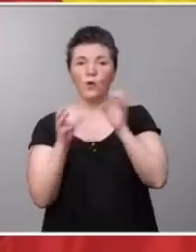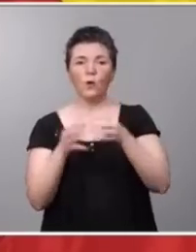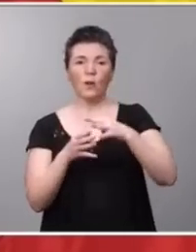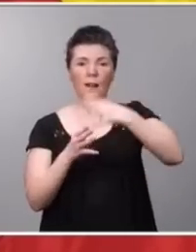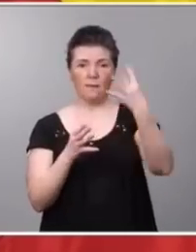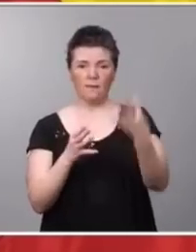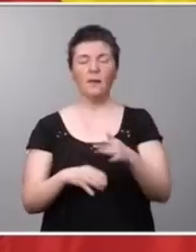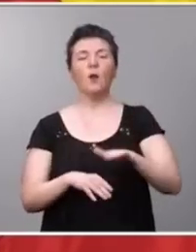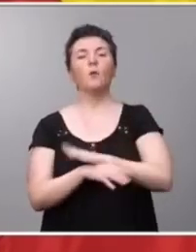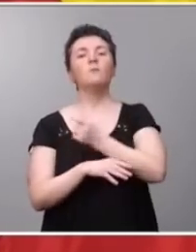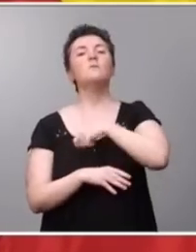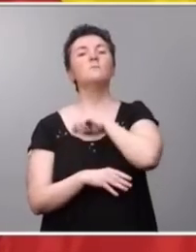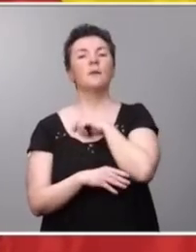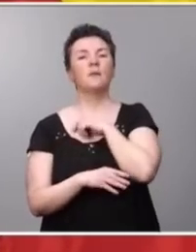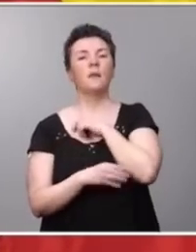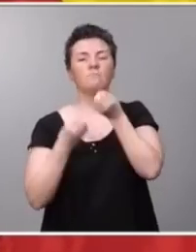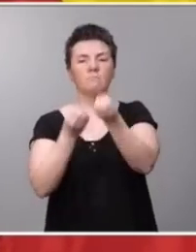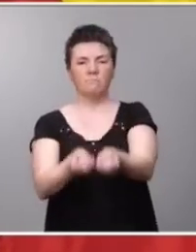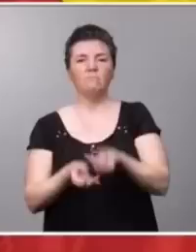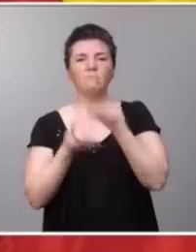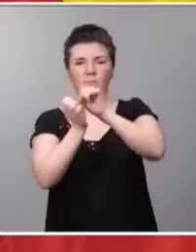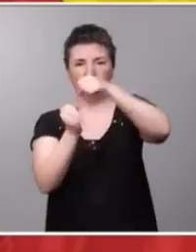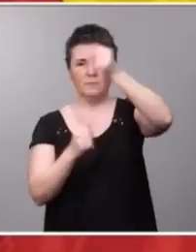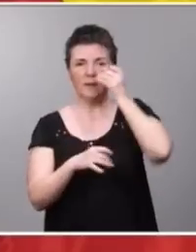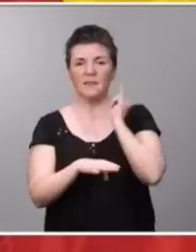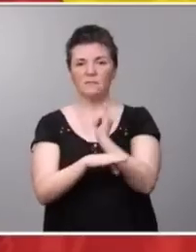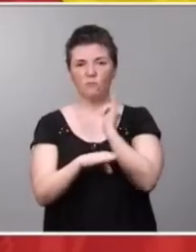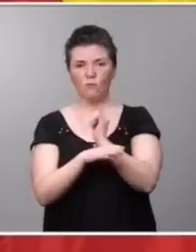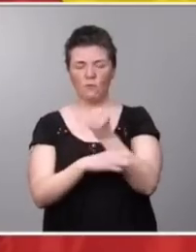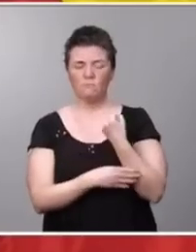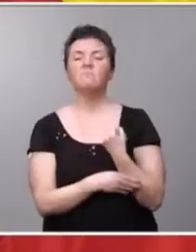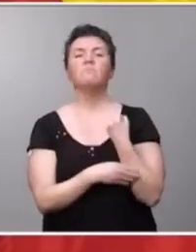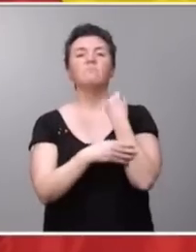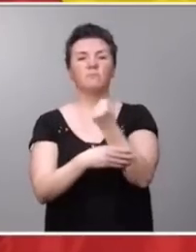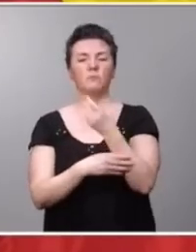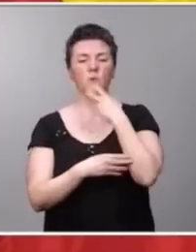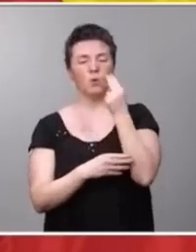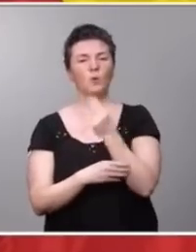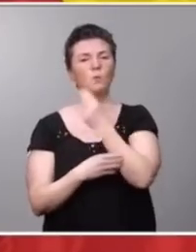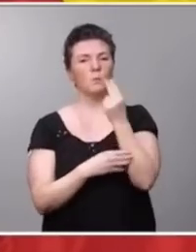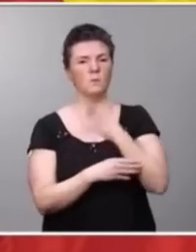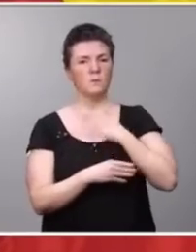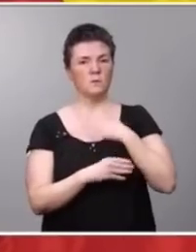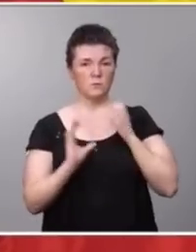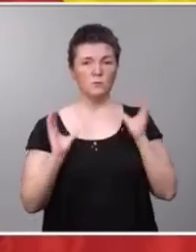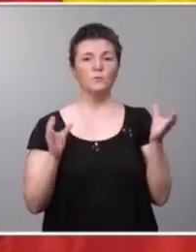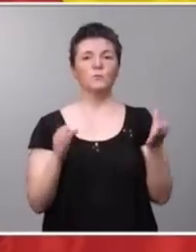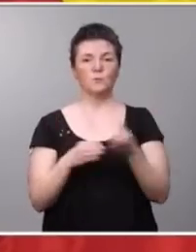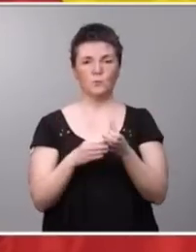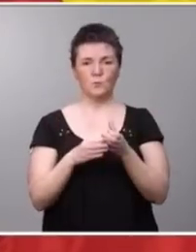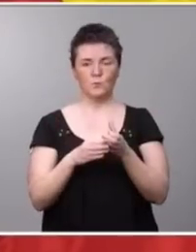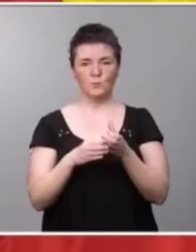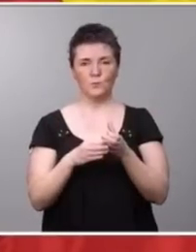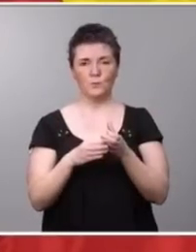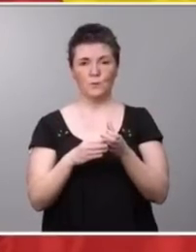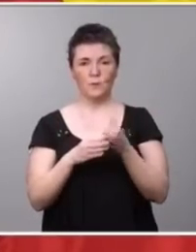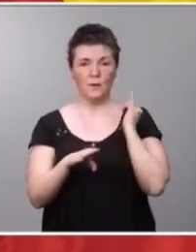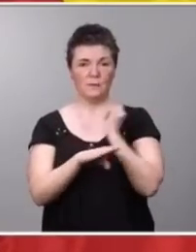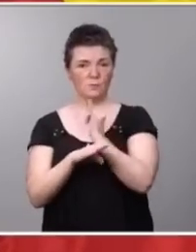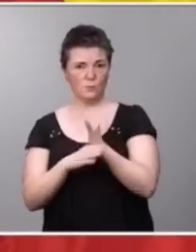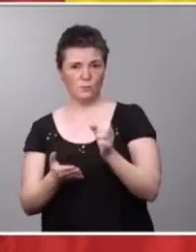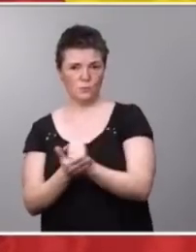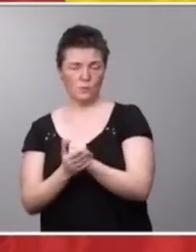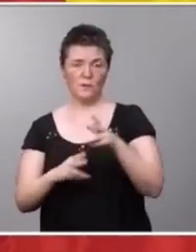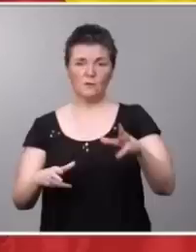de España hace una declaración institucional respaldando nuestro compromiso y el del conjunto de las instituciones y de la sociedad